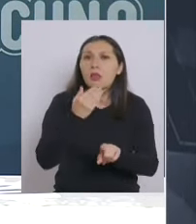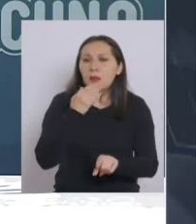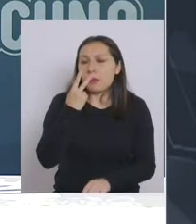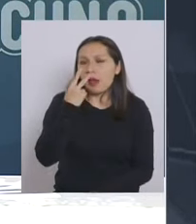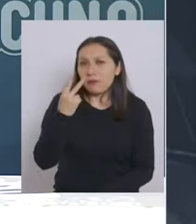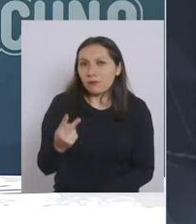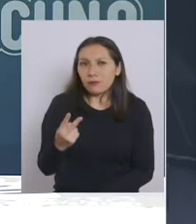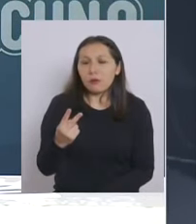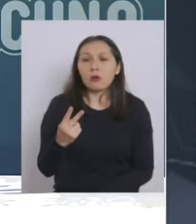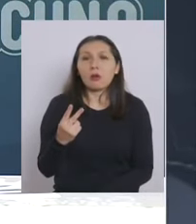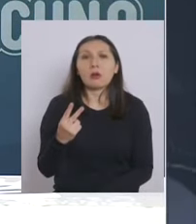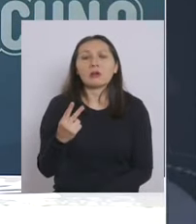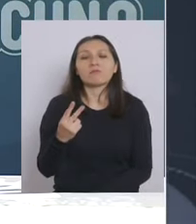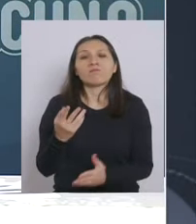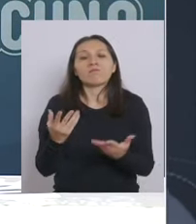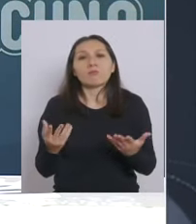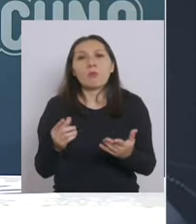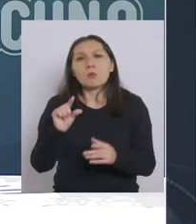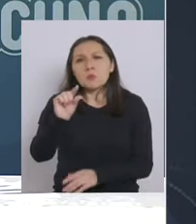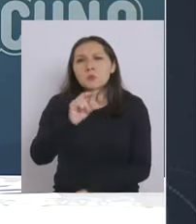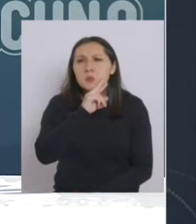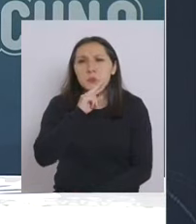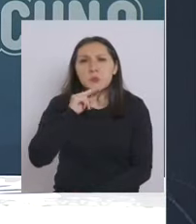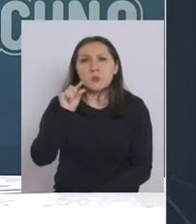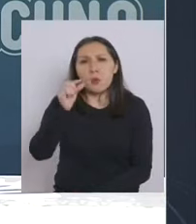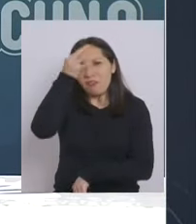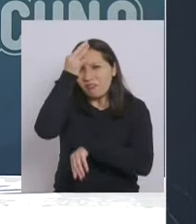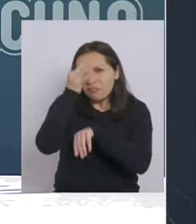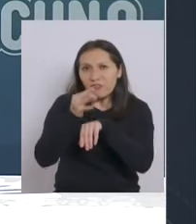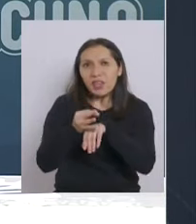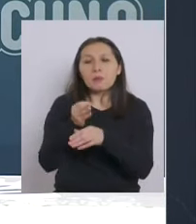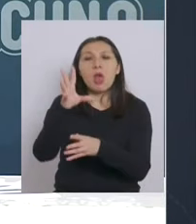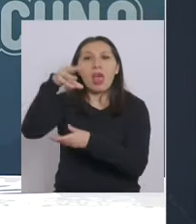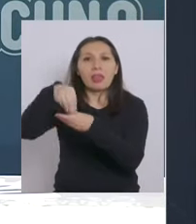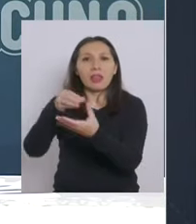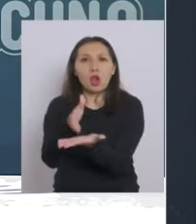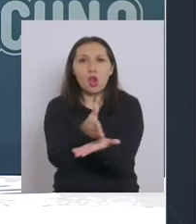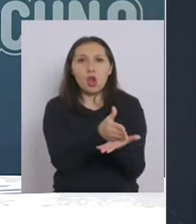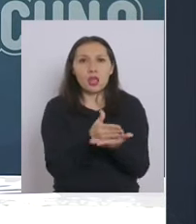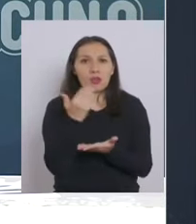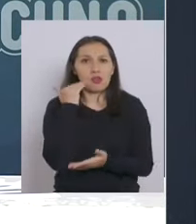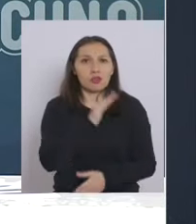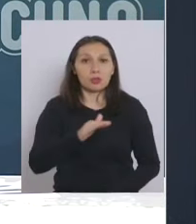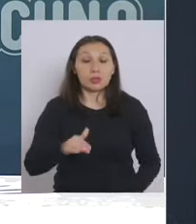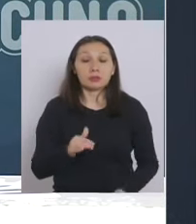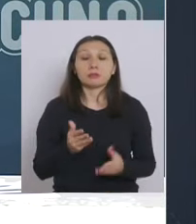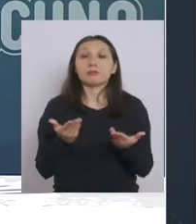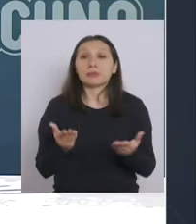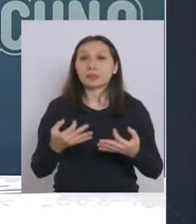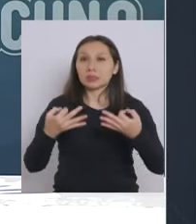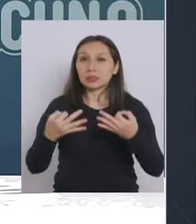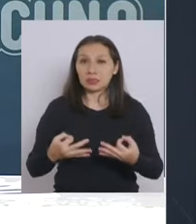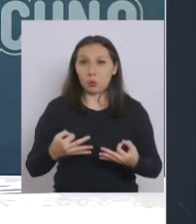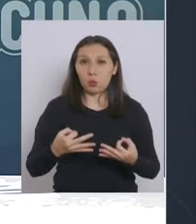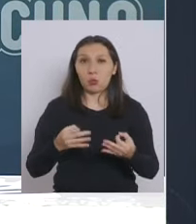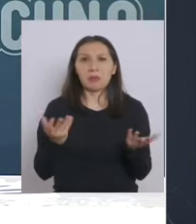muy bajos de contagio en los colegios por lo tanto la seguridad va por un lado